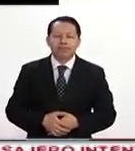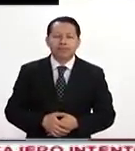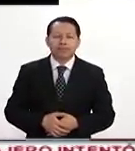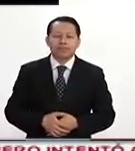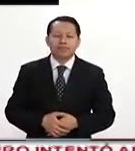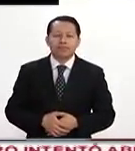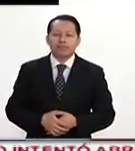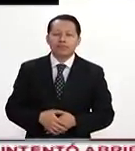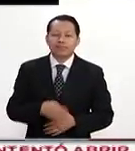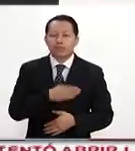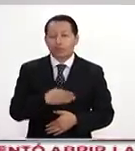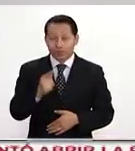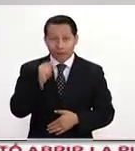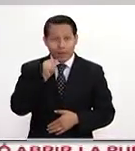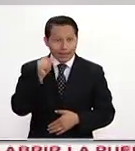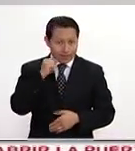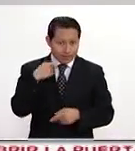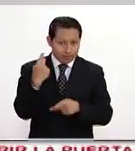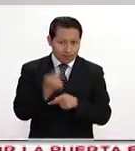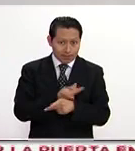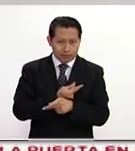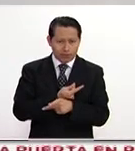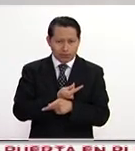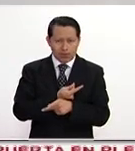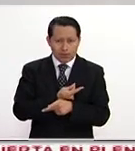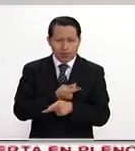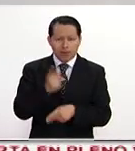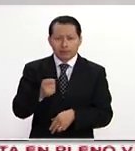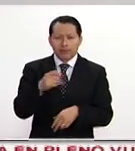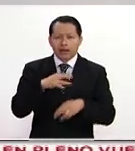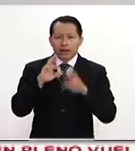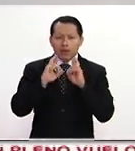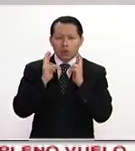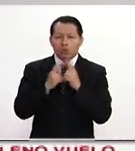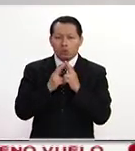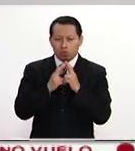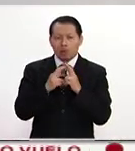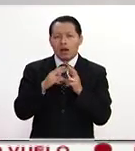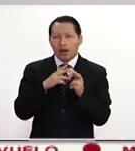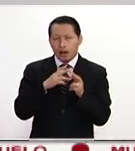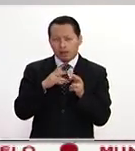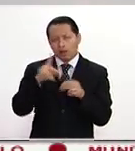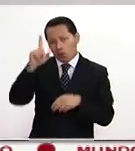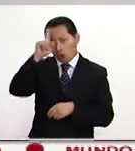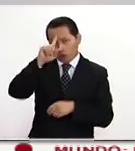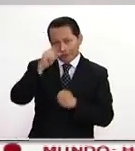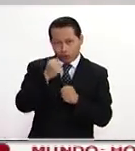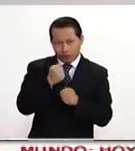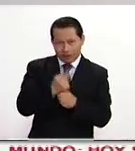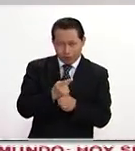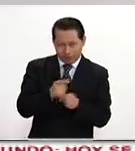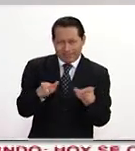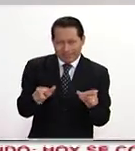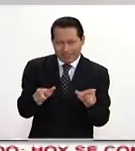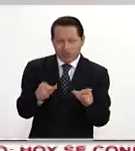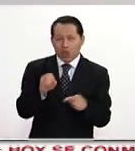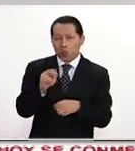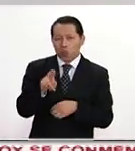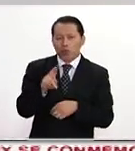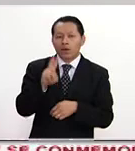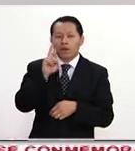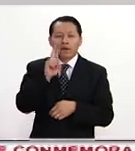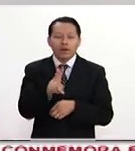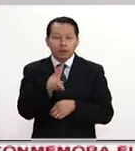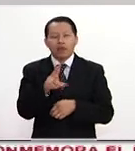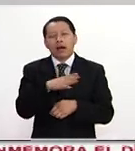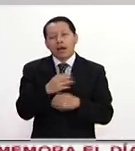Bueno, lo que sucedió ayer, que durante la reunión aparte cerrada del Consejo de Seguridad de la ONU, a pesar de que Venezuela no era